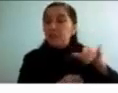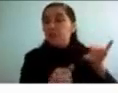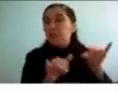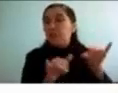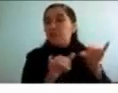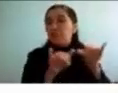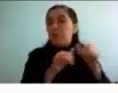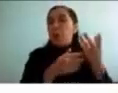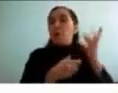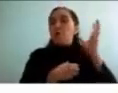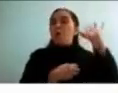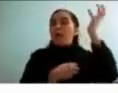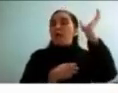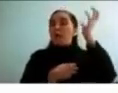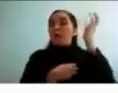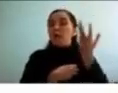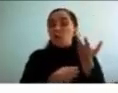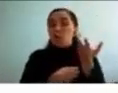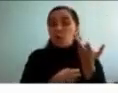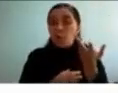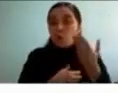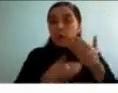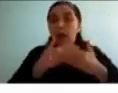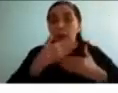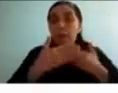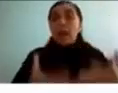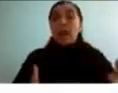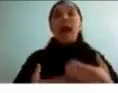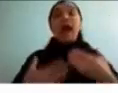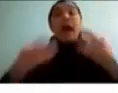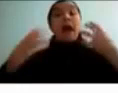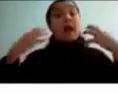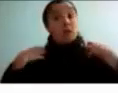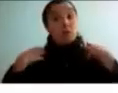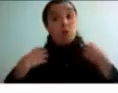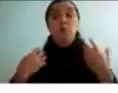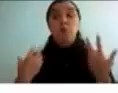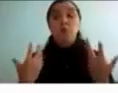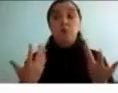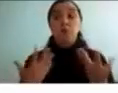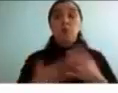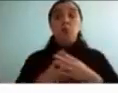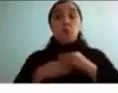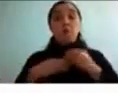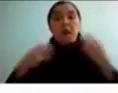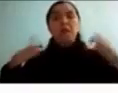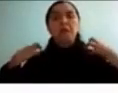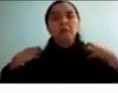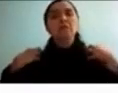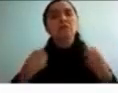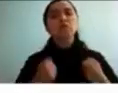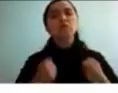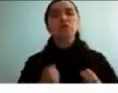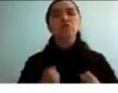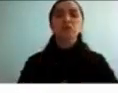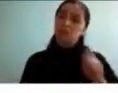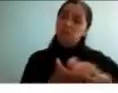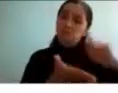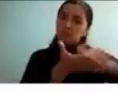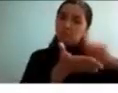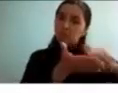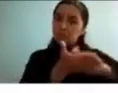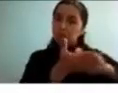capaces de asumir las responsabilidades o las tareas que les van correspondiendo por edad o no ser capaz de